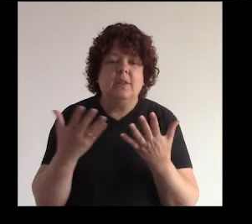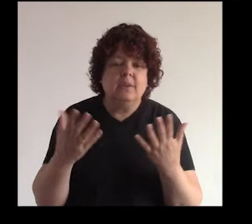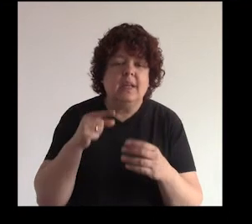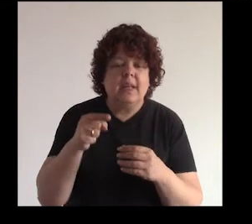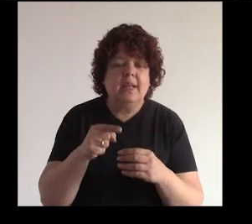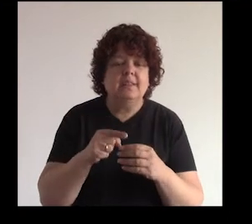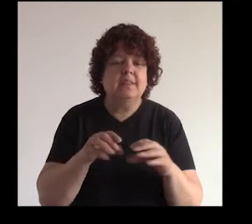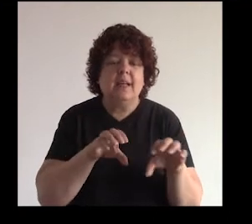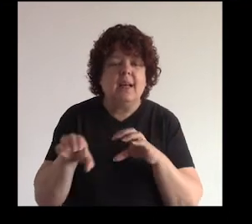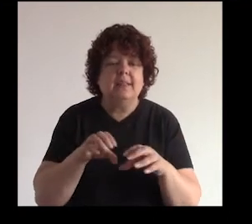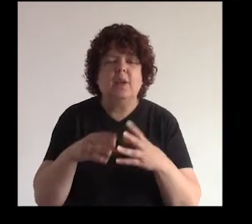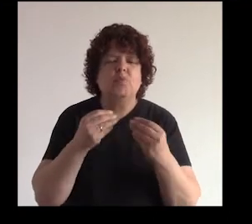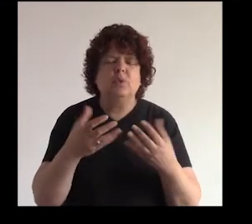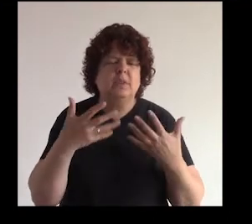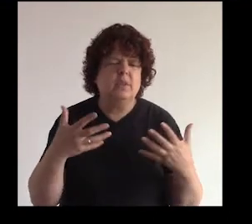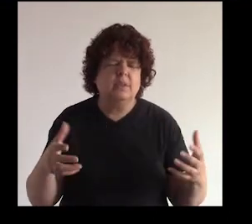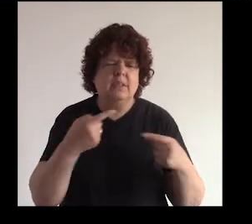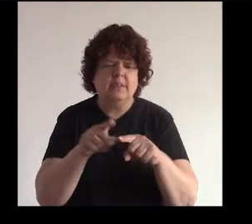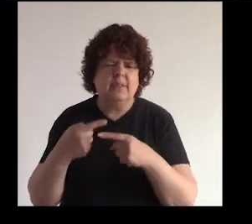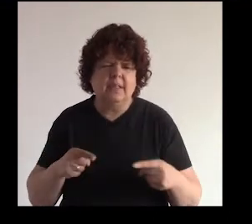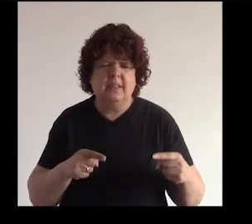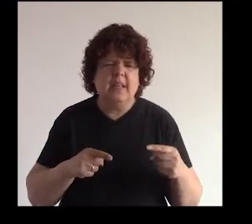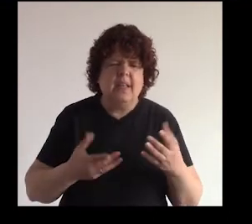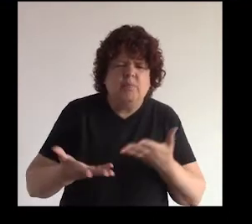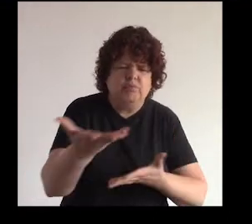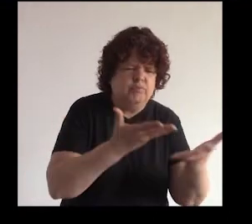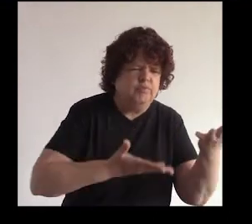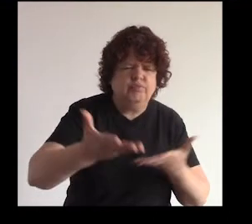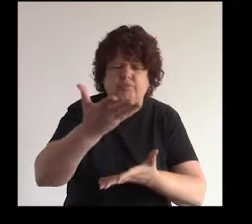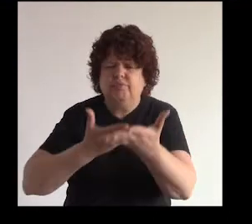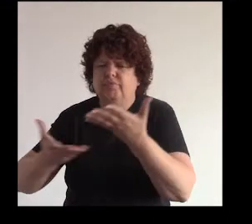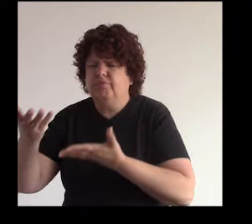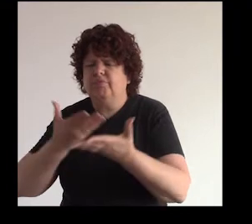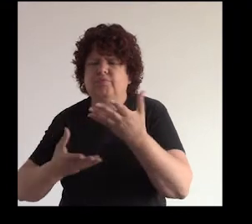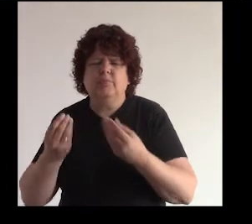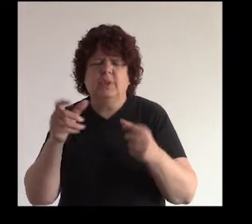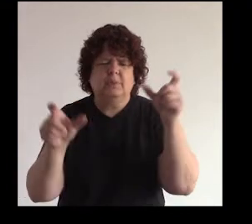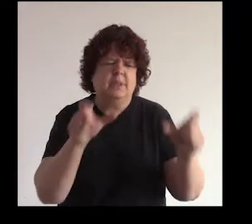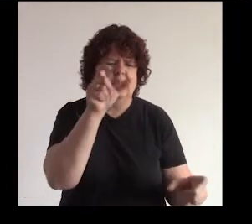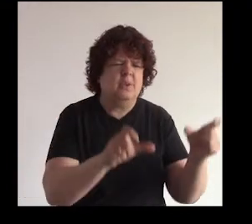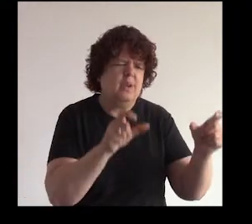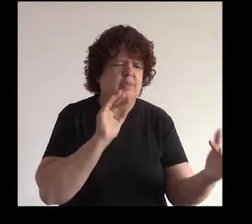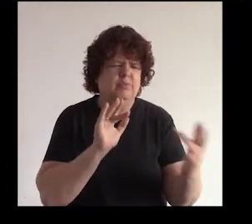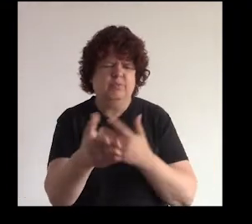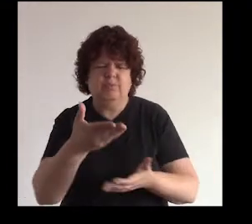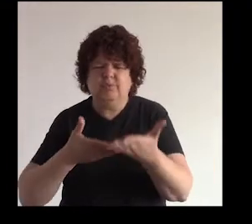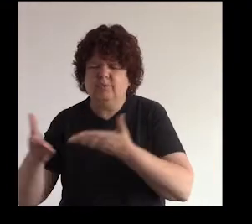en donde se desenvuelve un montón de actividades e interactúan muchas personas ¿no? conversan muchos usuarios